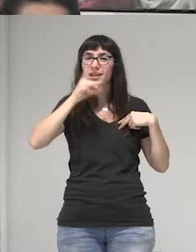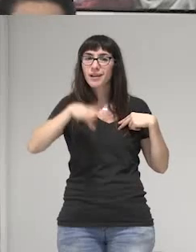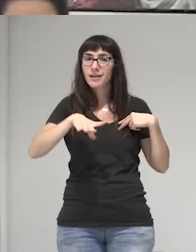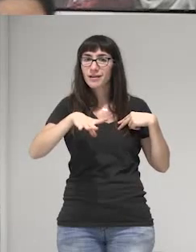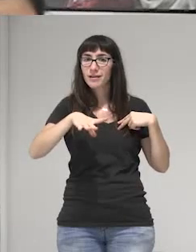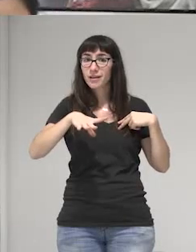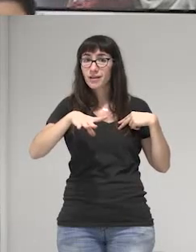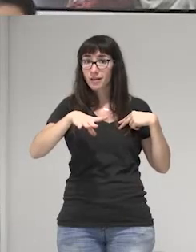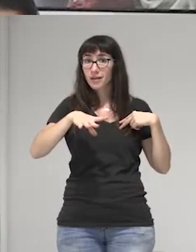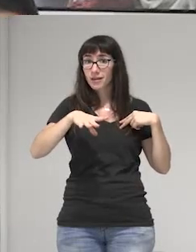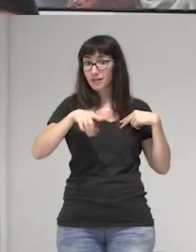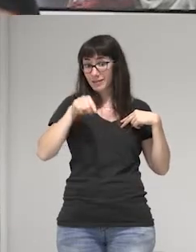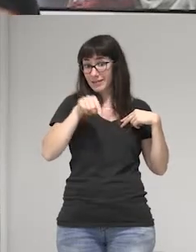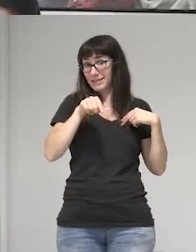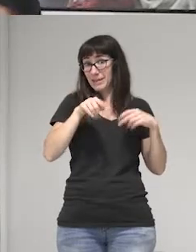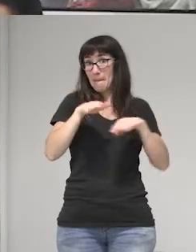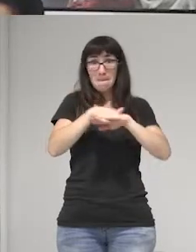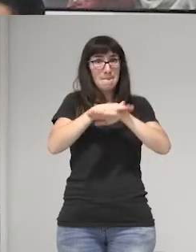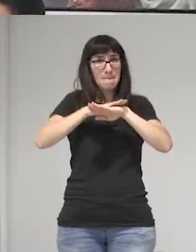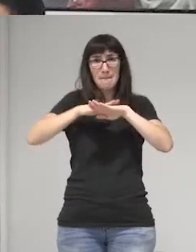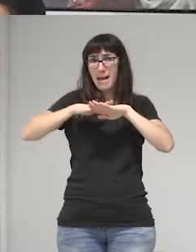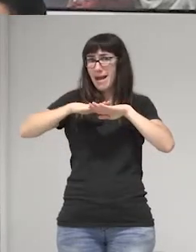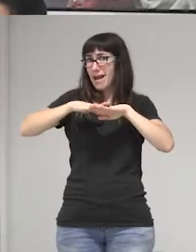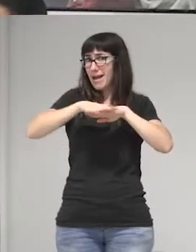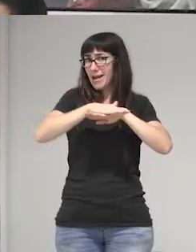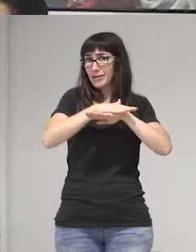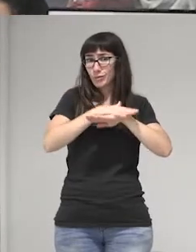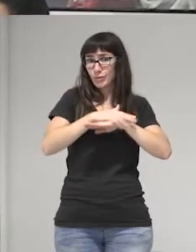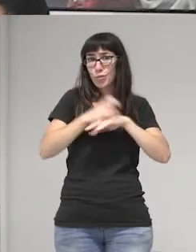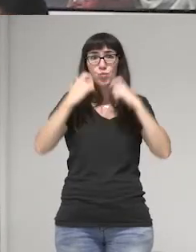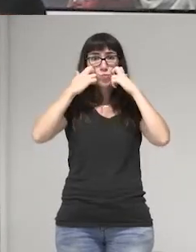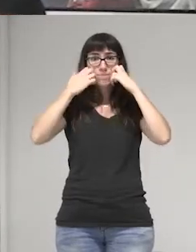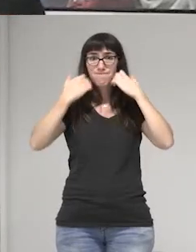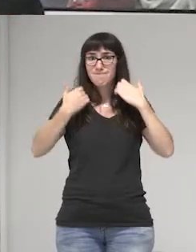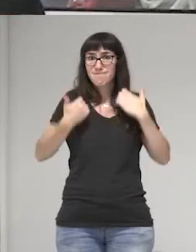Hasta eso, que es el punto más básico del ser humano,